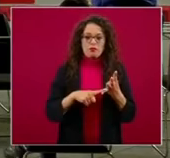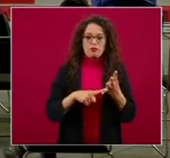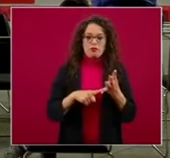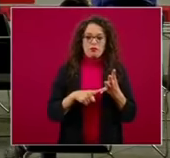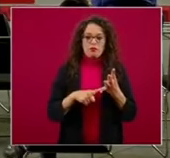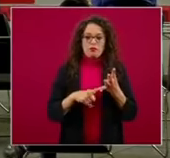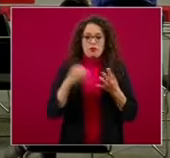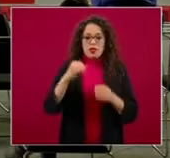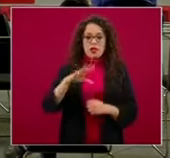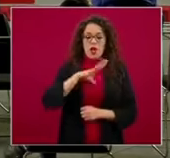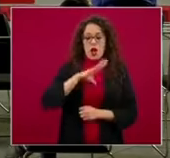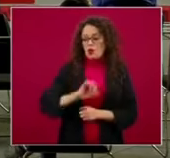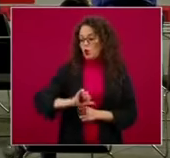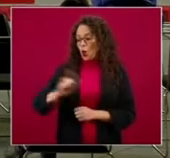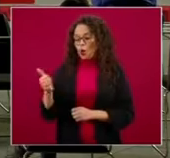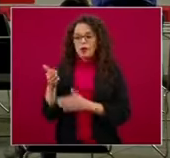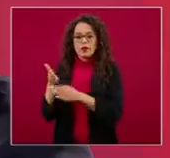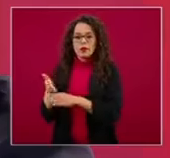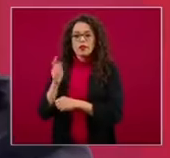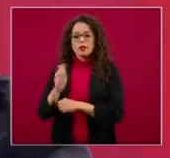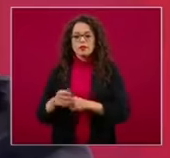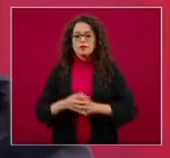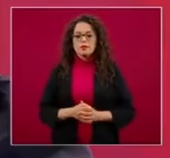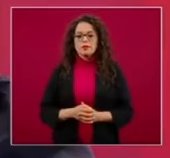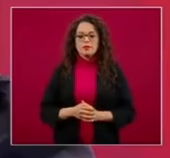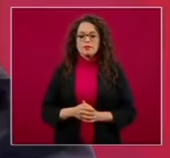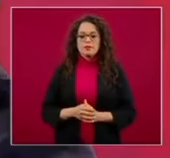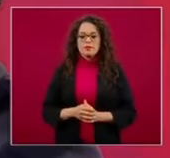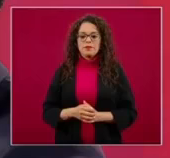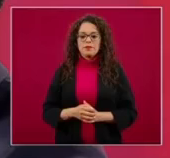y tenemos por otro lado una